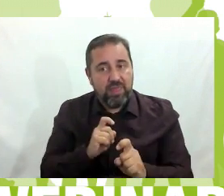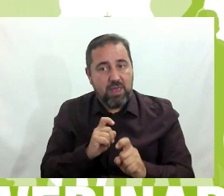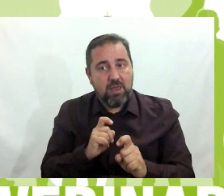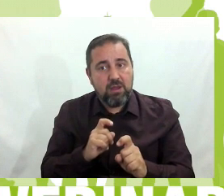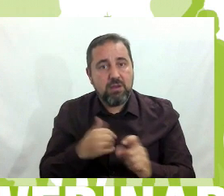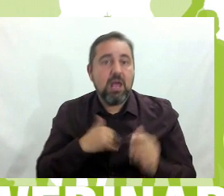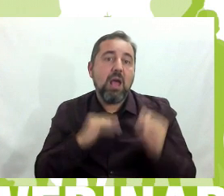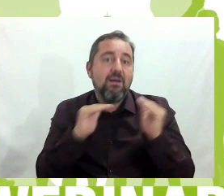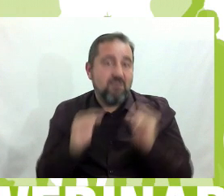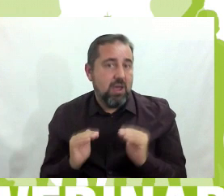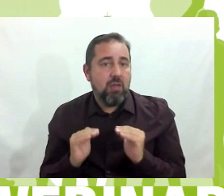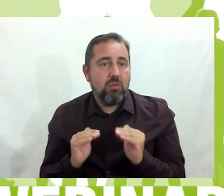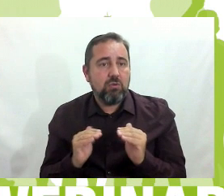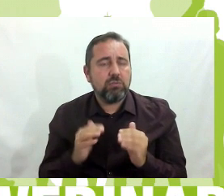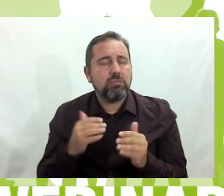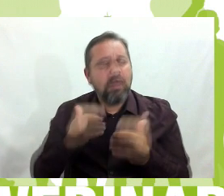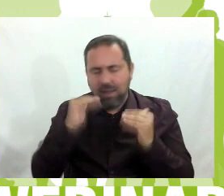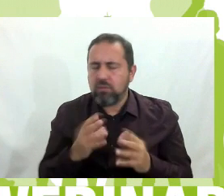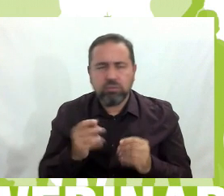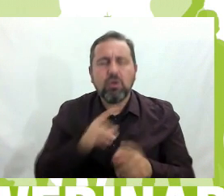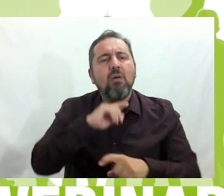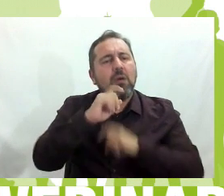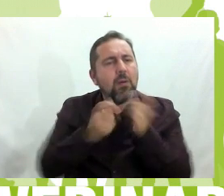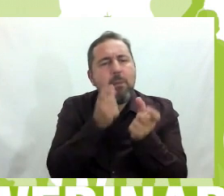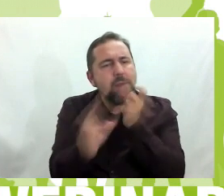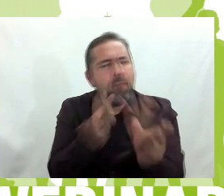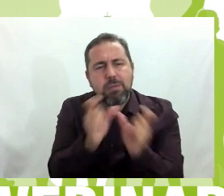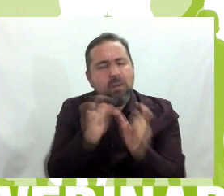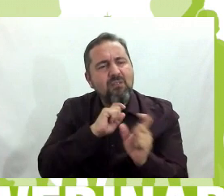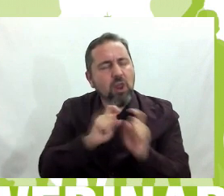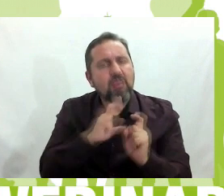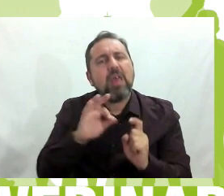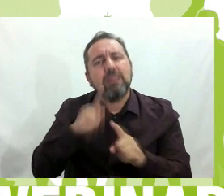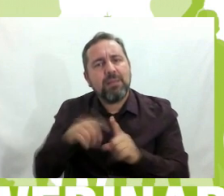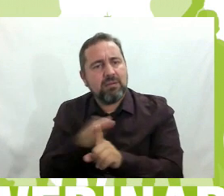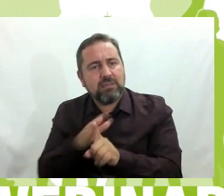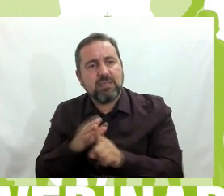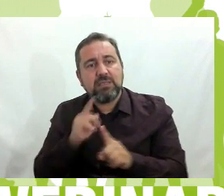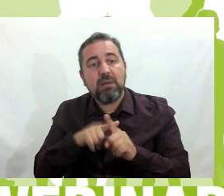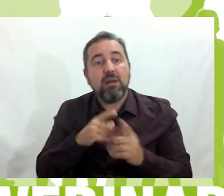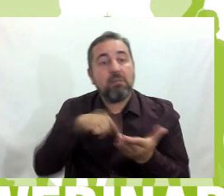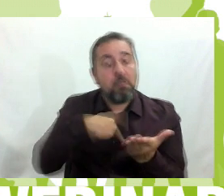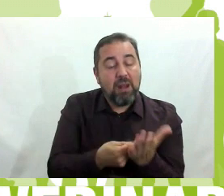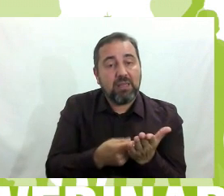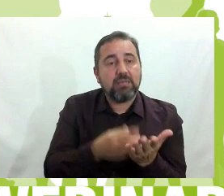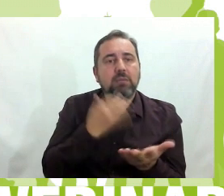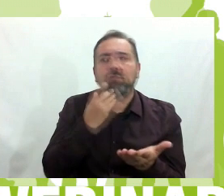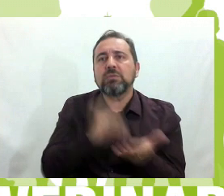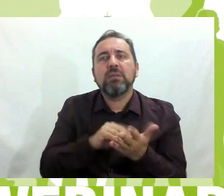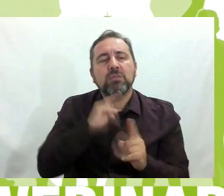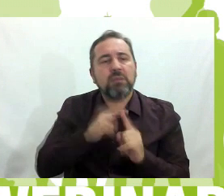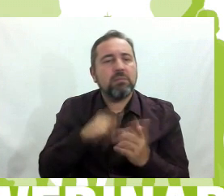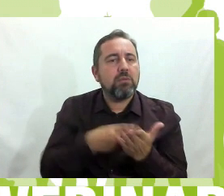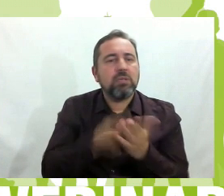bajado, violencia verbal y física, muchísimo en el cole, y baja el número de partes. Estos partes que se ponen de incidencias. Nosotros lo hemos